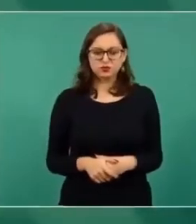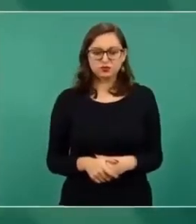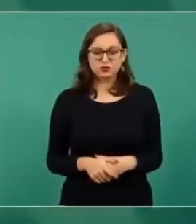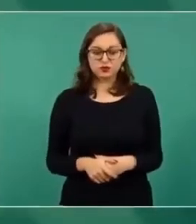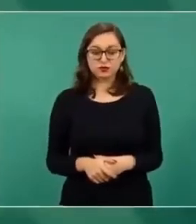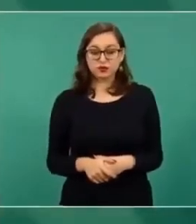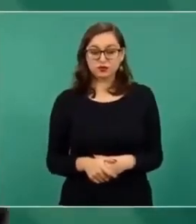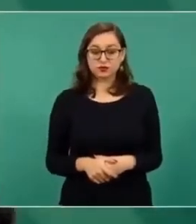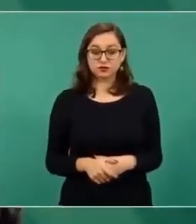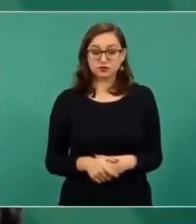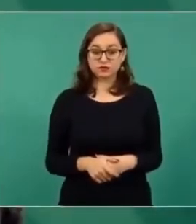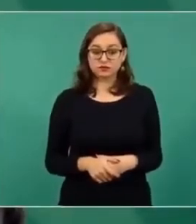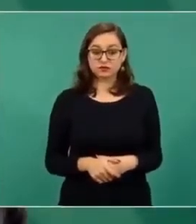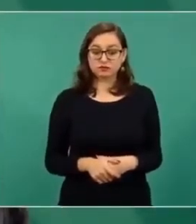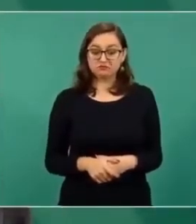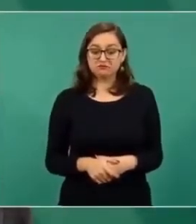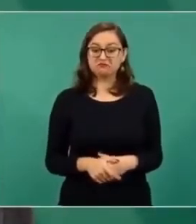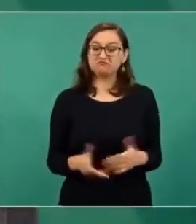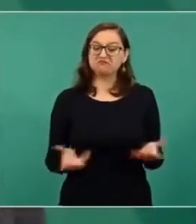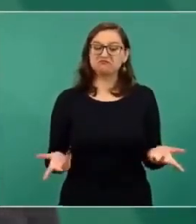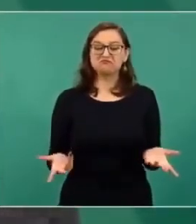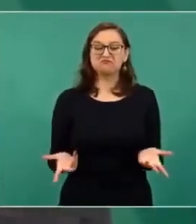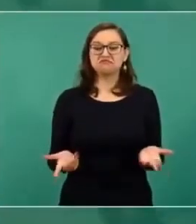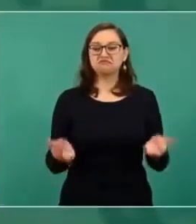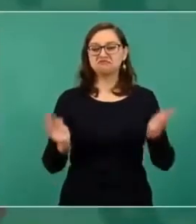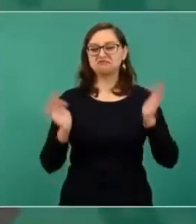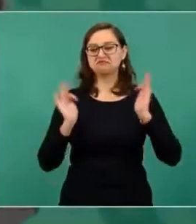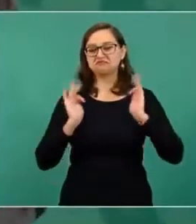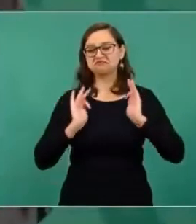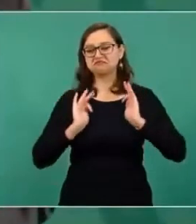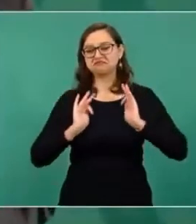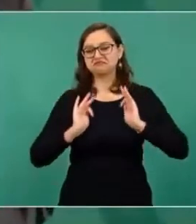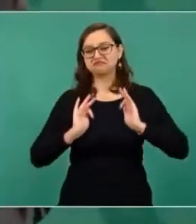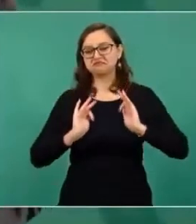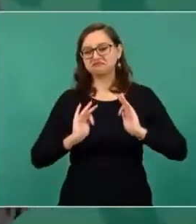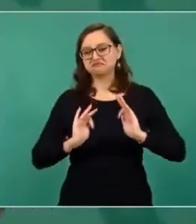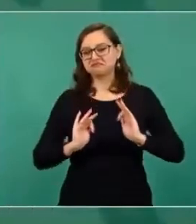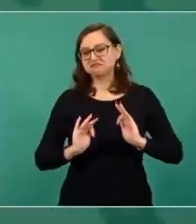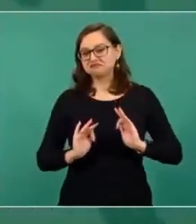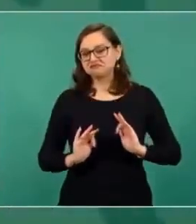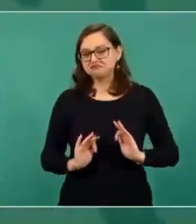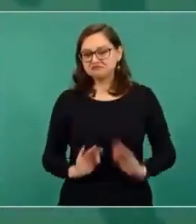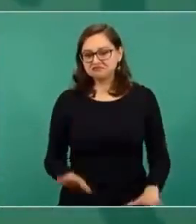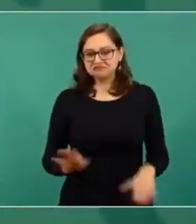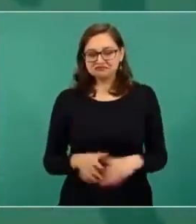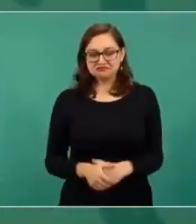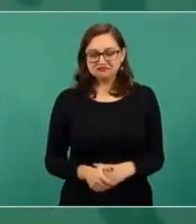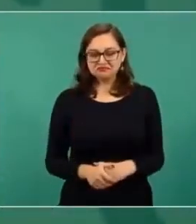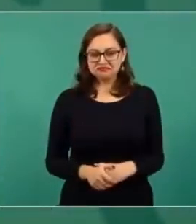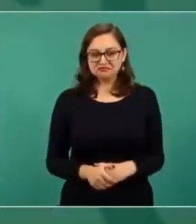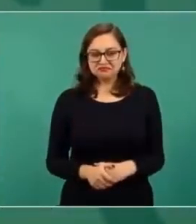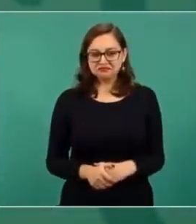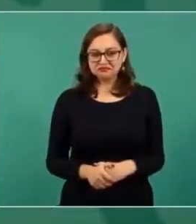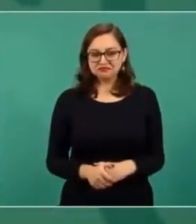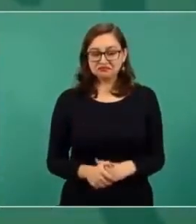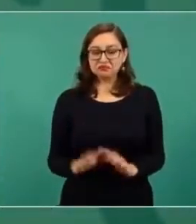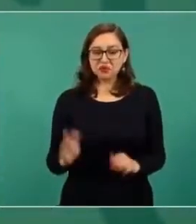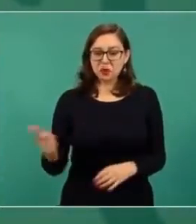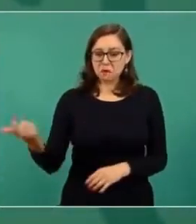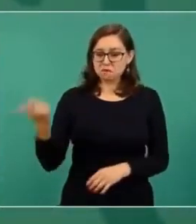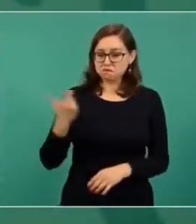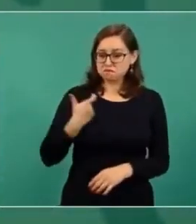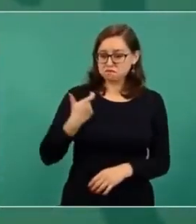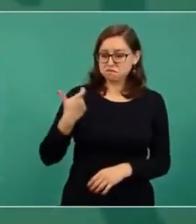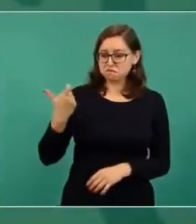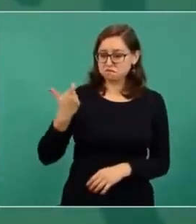¿Está muy cómodo para quien está recibiendo su dinero